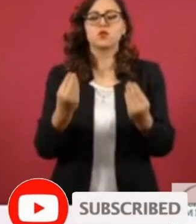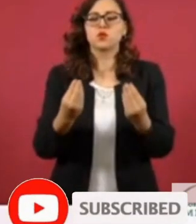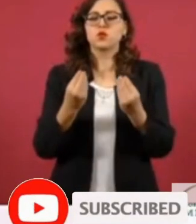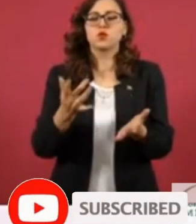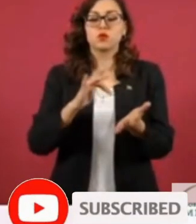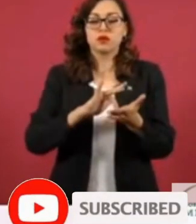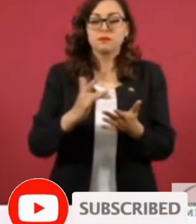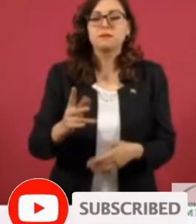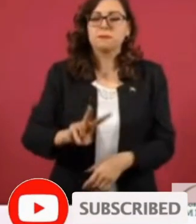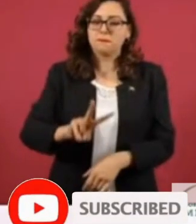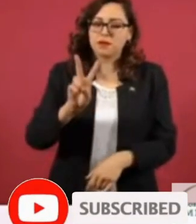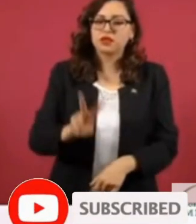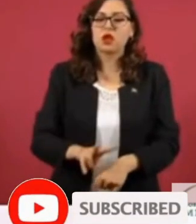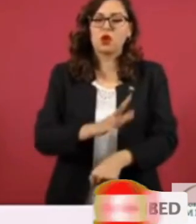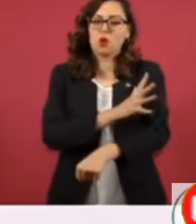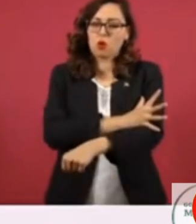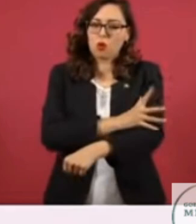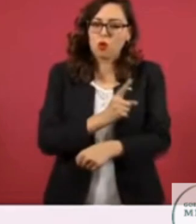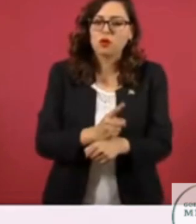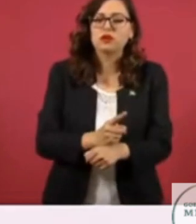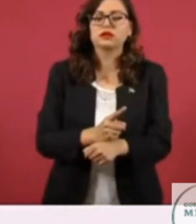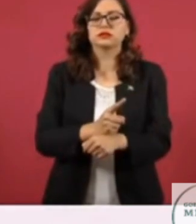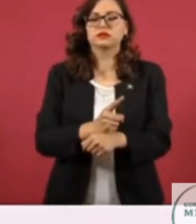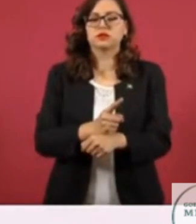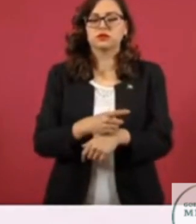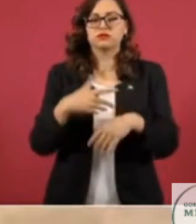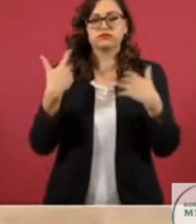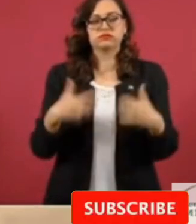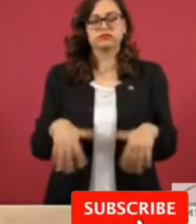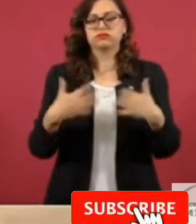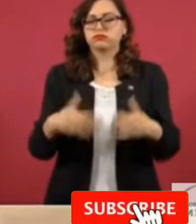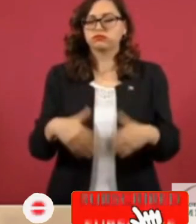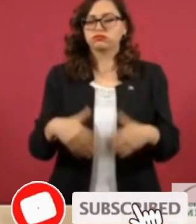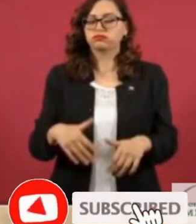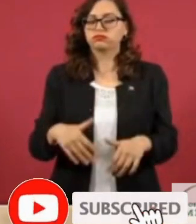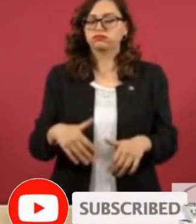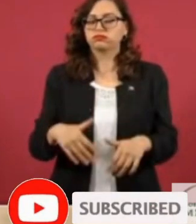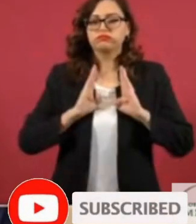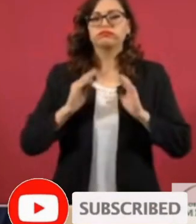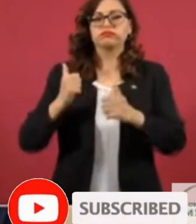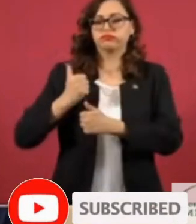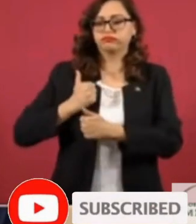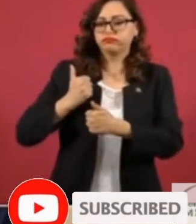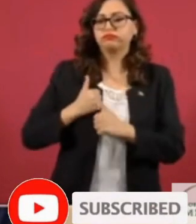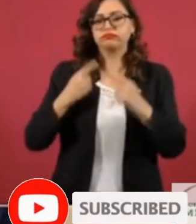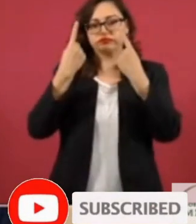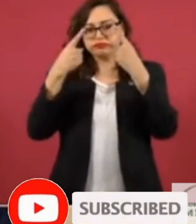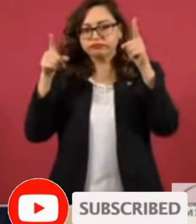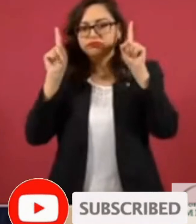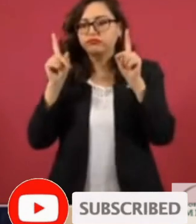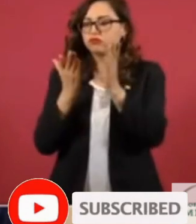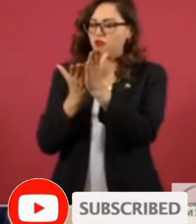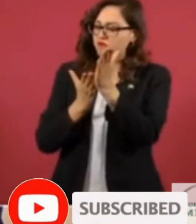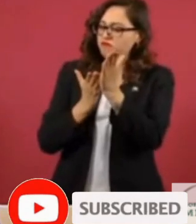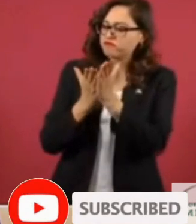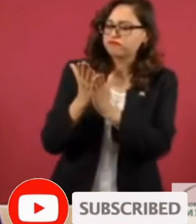sincera la lealtad de las Fuerzas Armadas de México, tanto